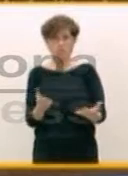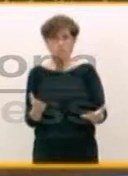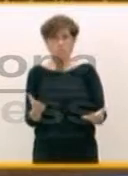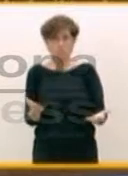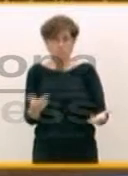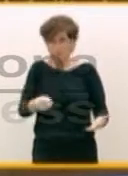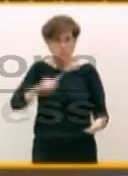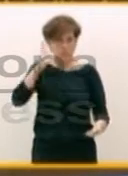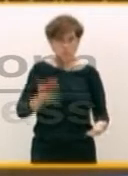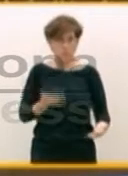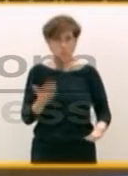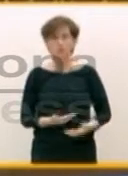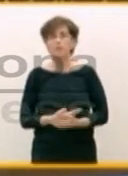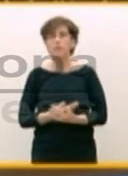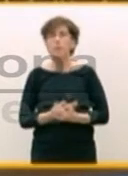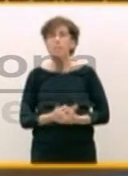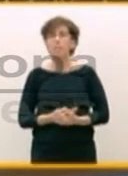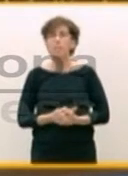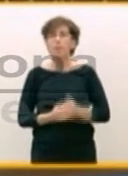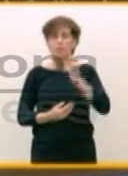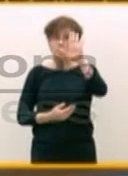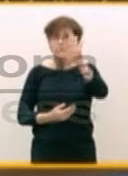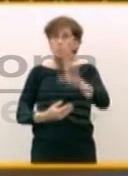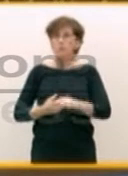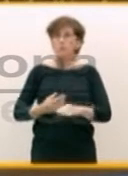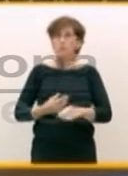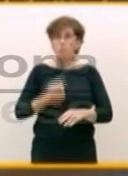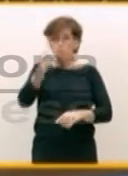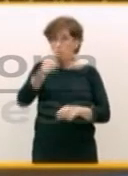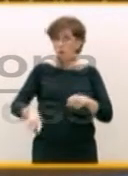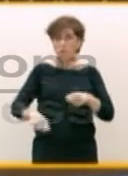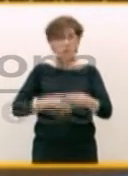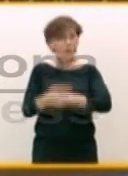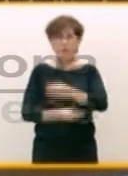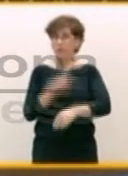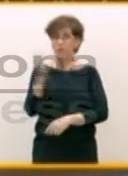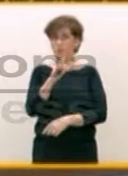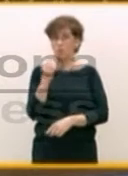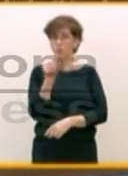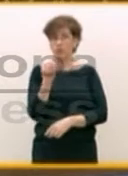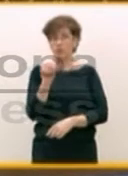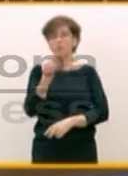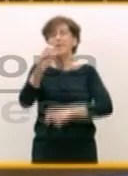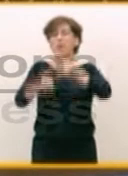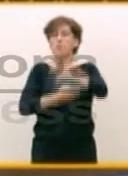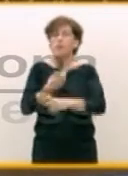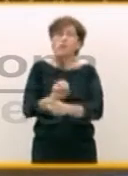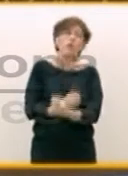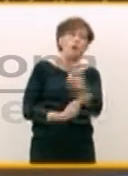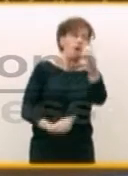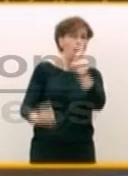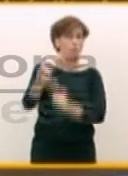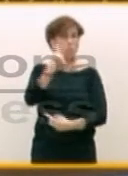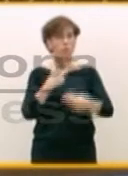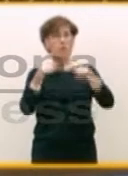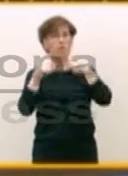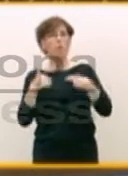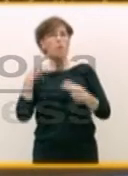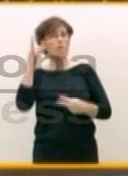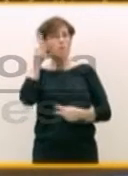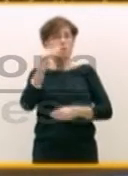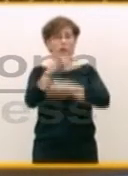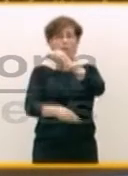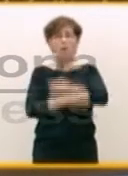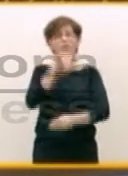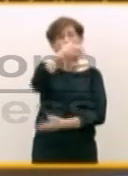Desde luego, lo que no debemos hacer es enmiendas como alguna señora diputada ha hecho en esta legislatura pidiendo que se